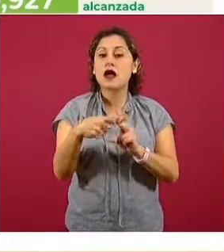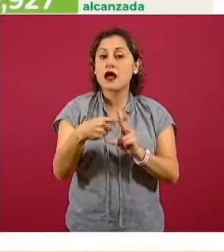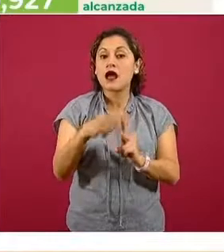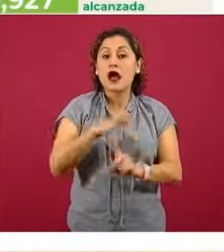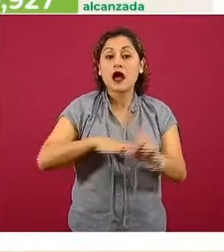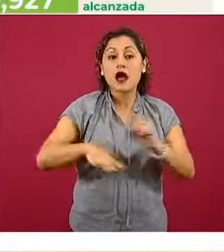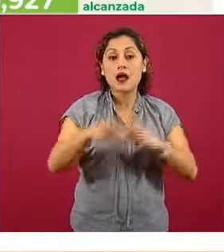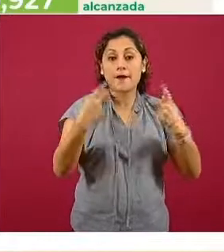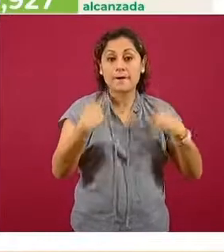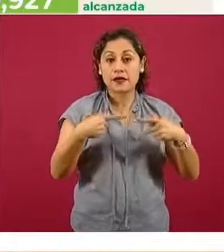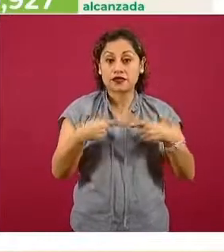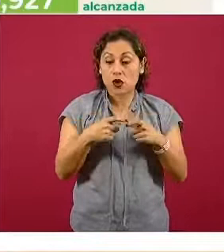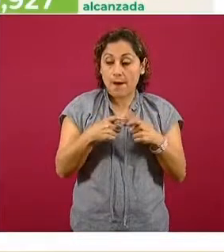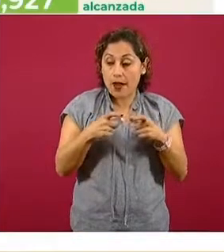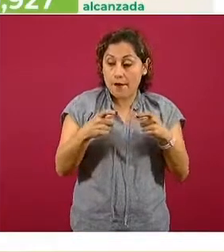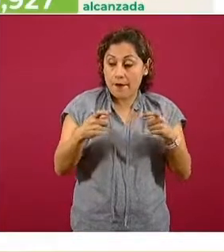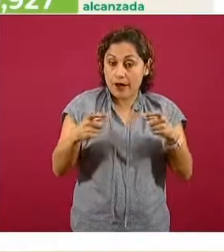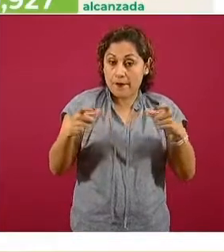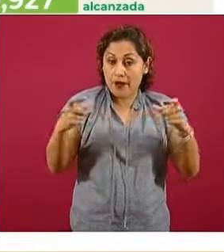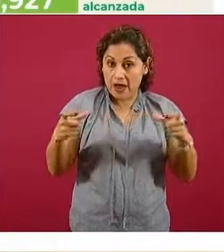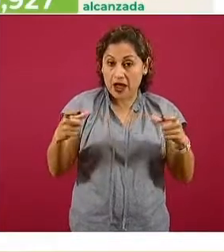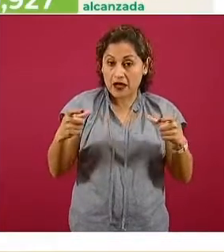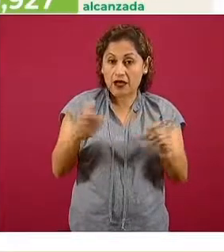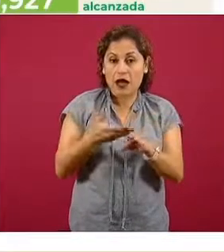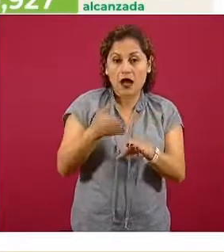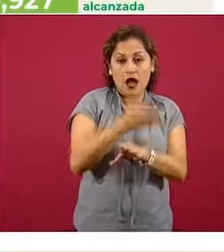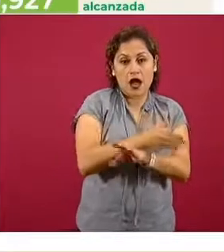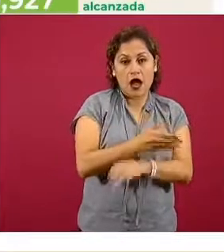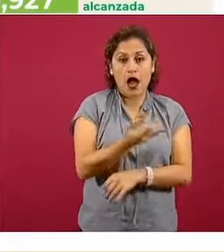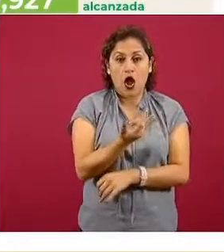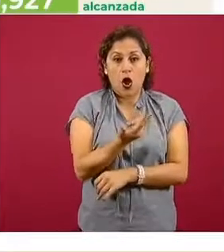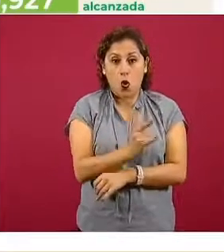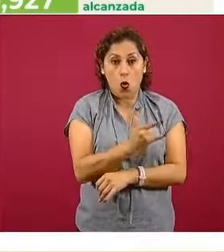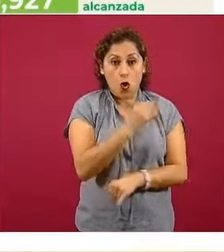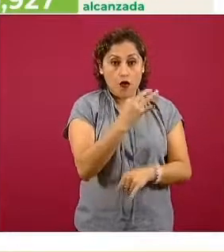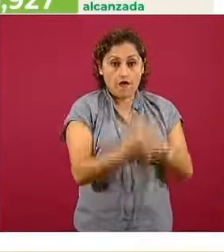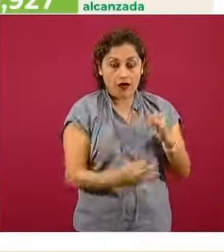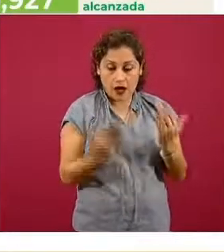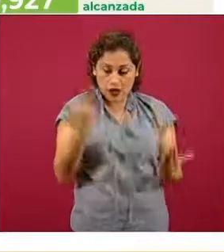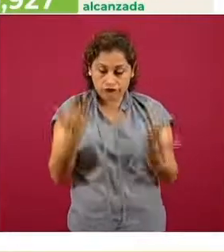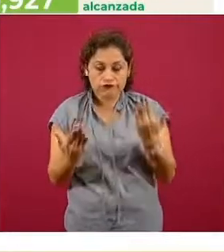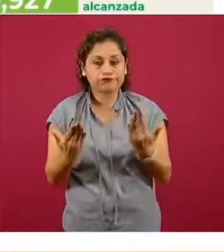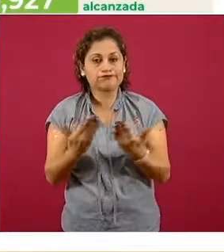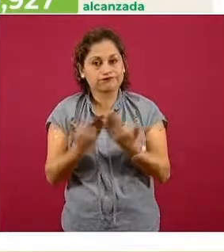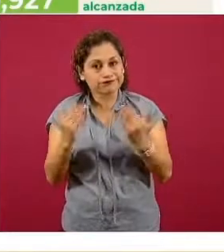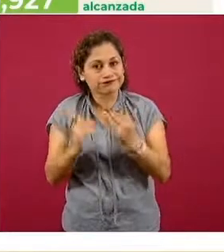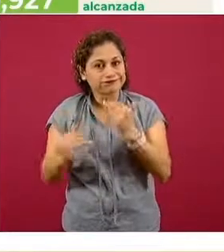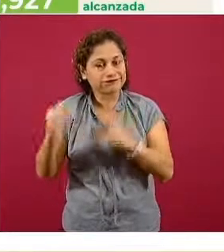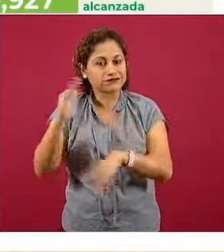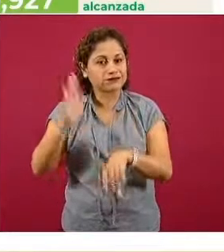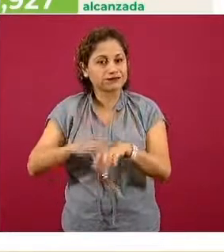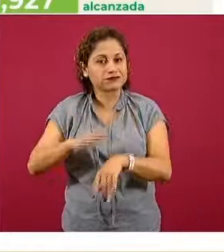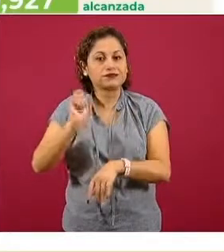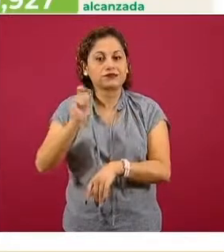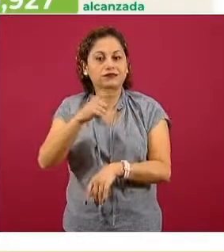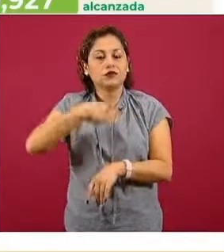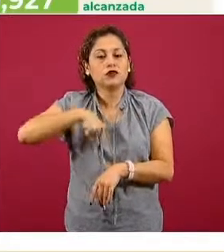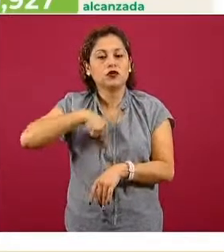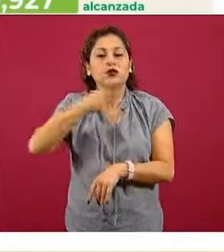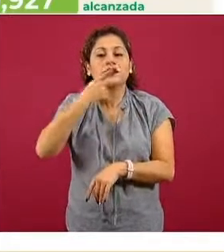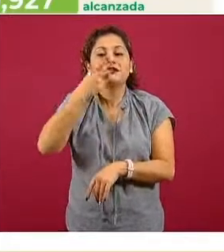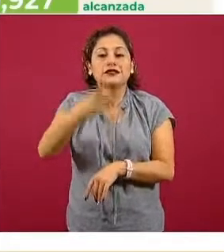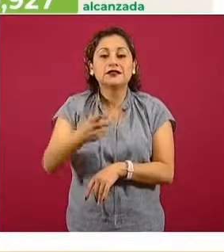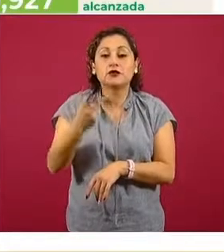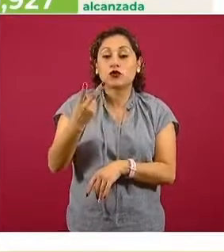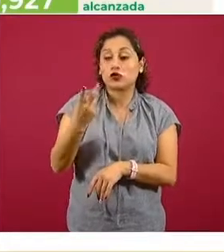la primera curva que tuvimos a finales de julio. Siempre hemos dicho que en un promedio de dos a tres semanas después